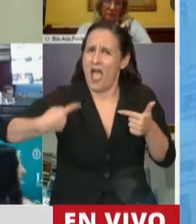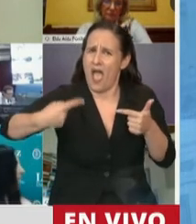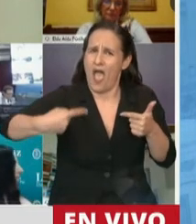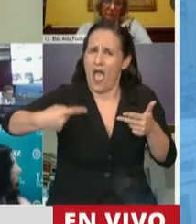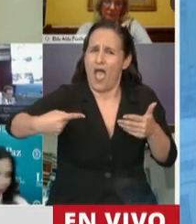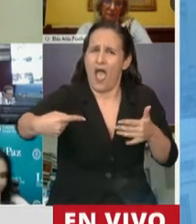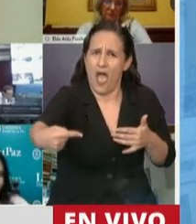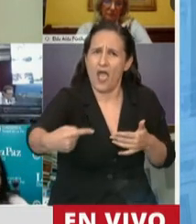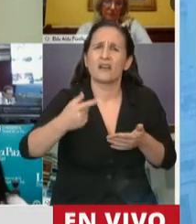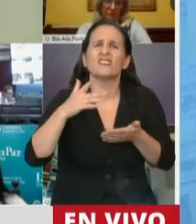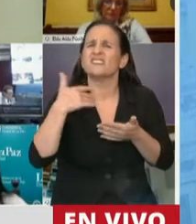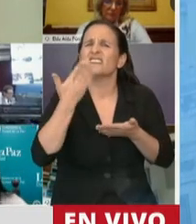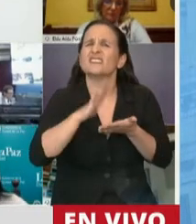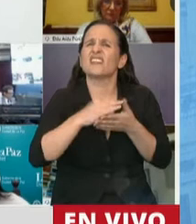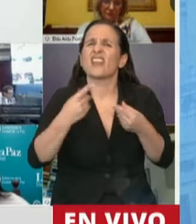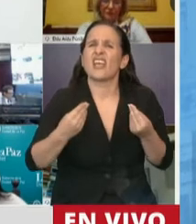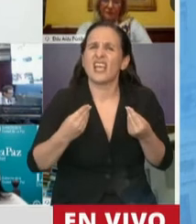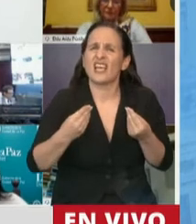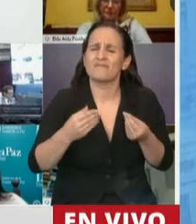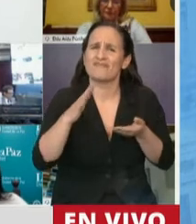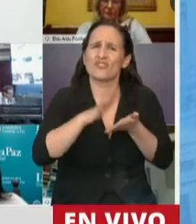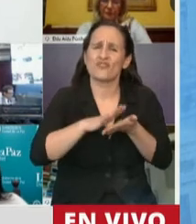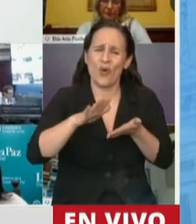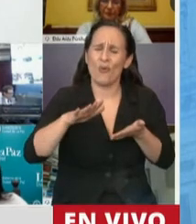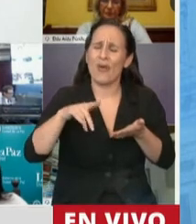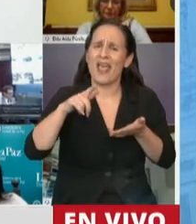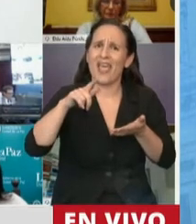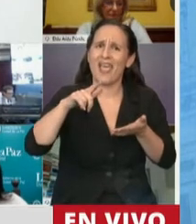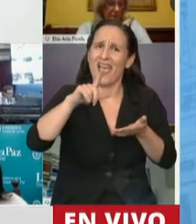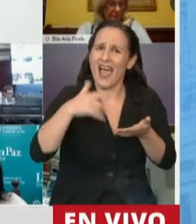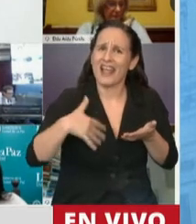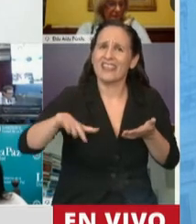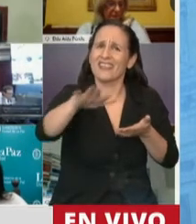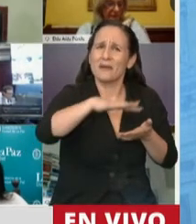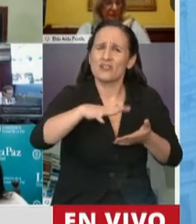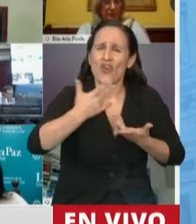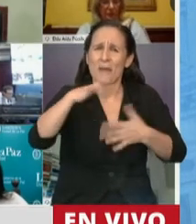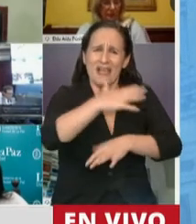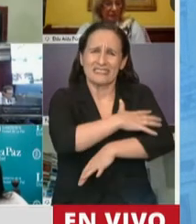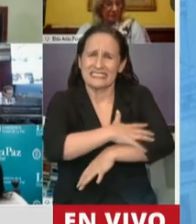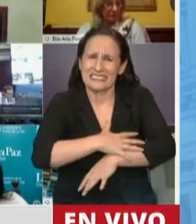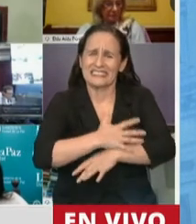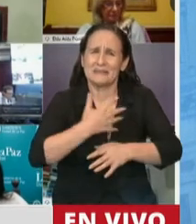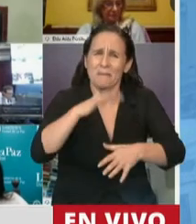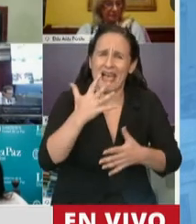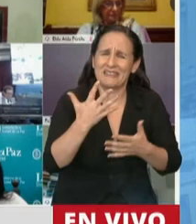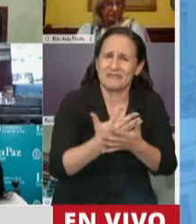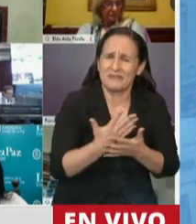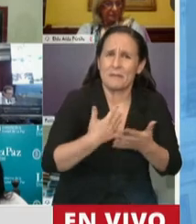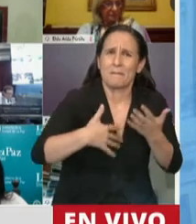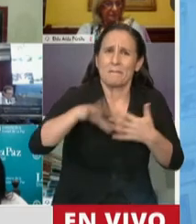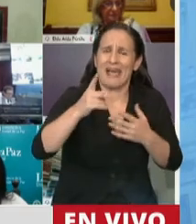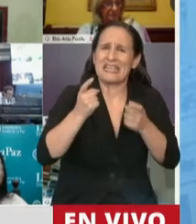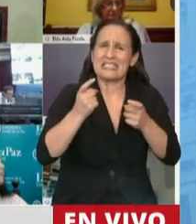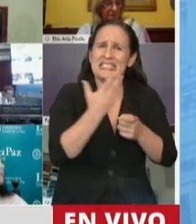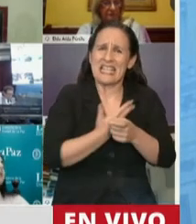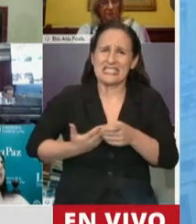sobre los sectores más vulnerables de la Argentina. que son a su vez los que necesitan más presencia